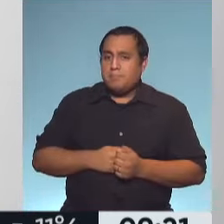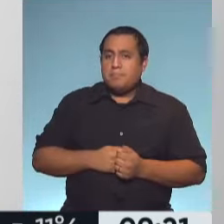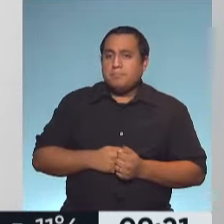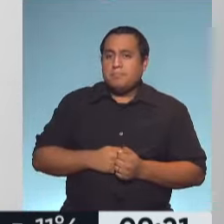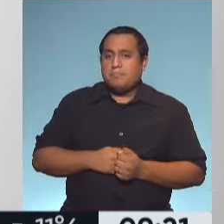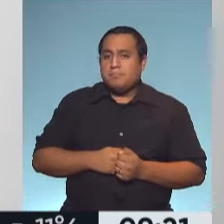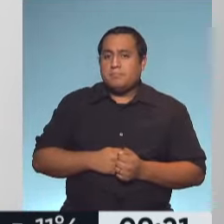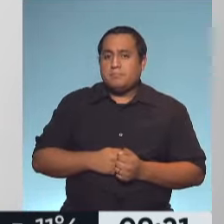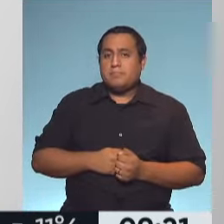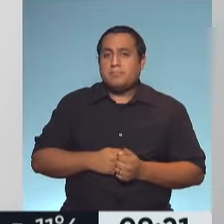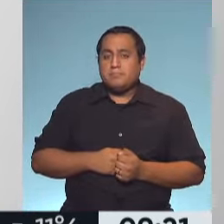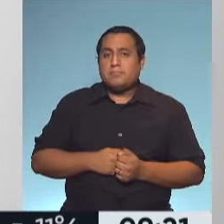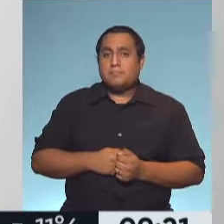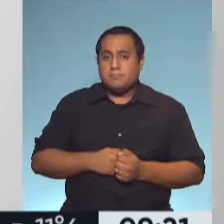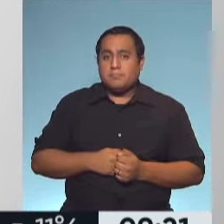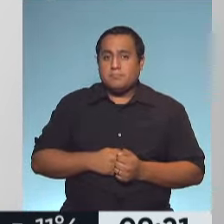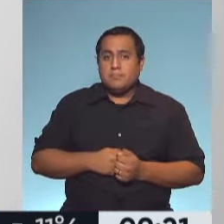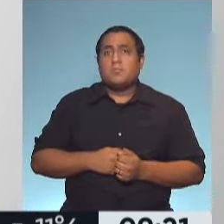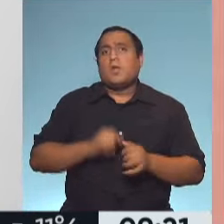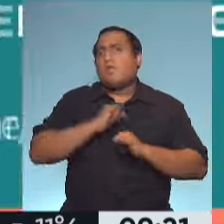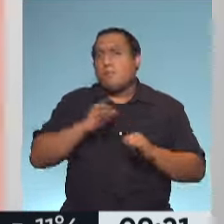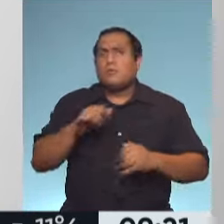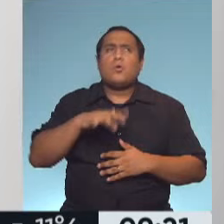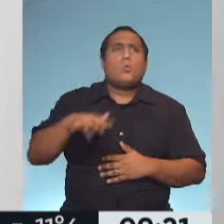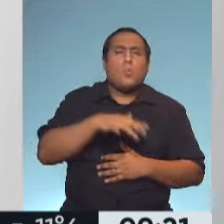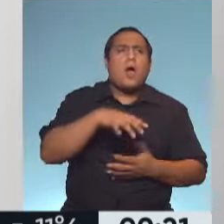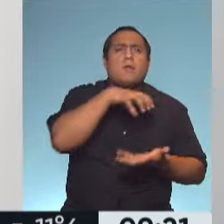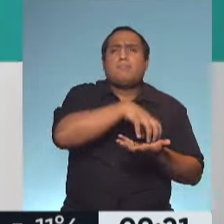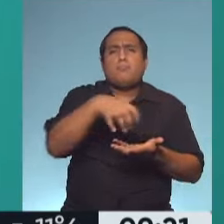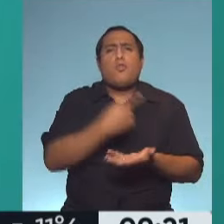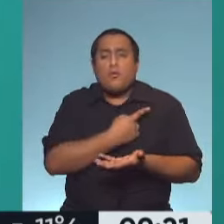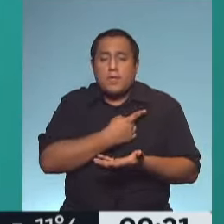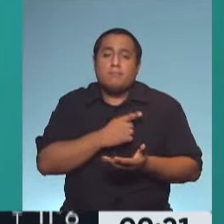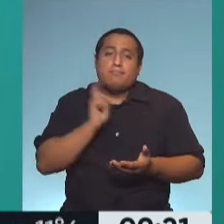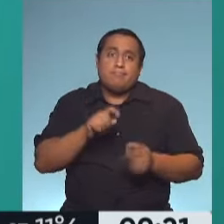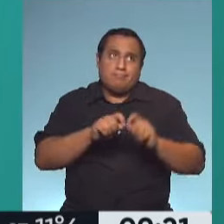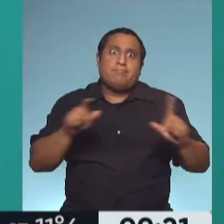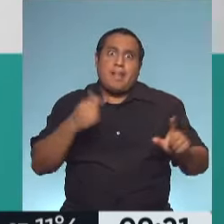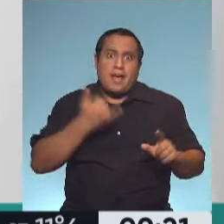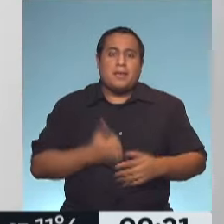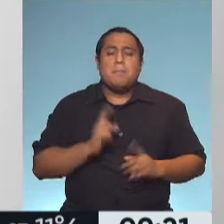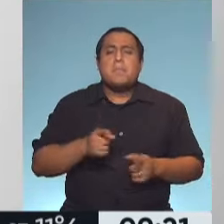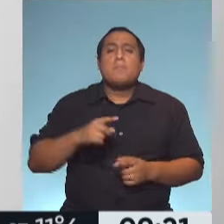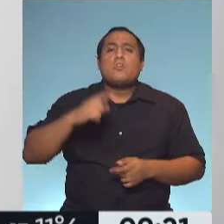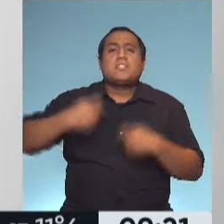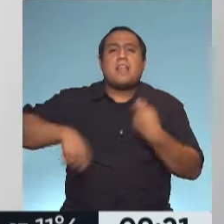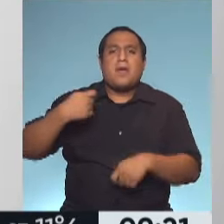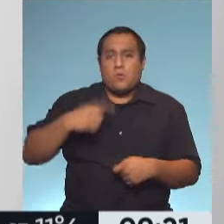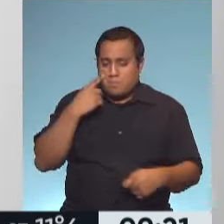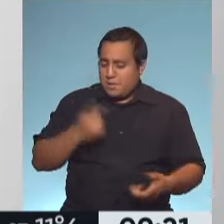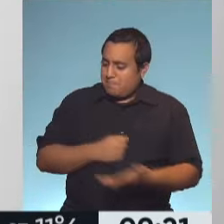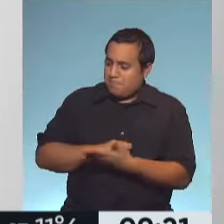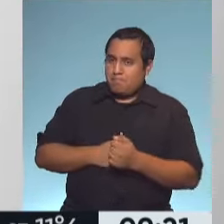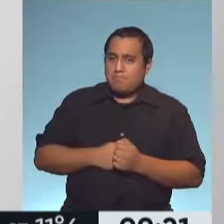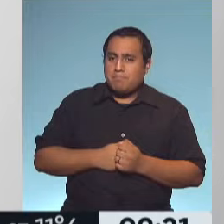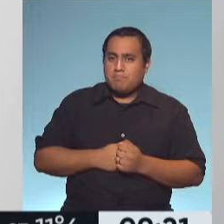.gov.ar. Data, información, lugares, puntos de acceso para poder vacunarte. Lo mismo que en Santiago del Estero, ingresando